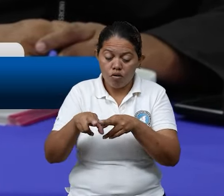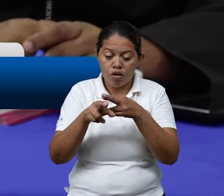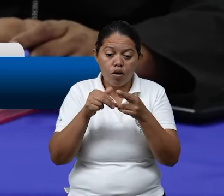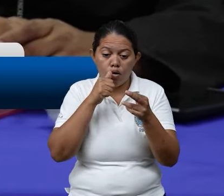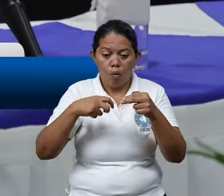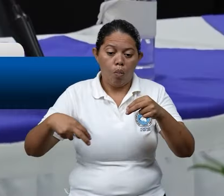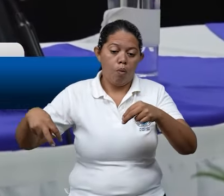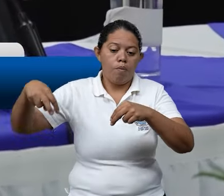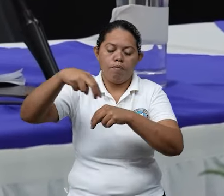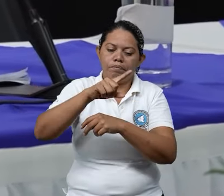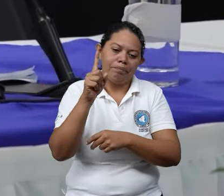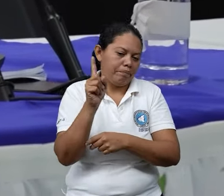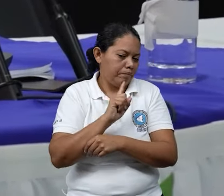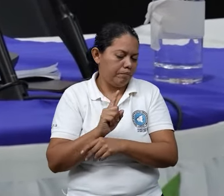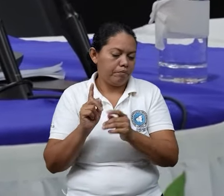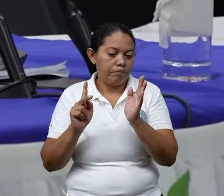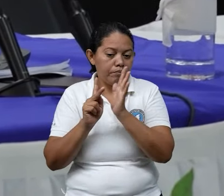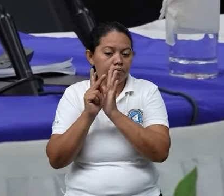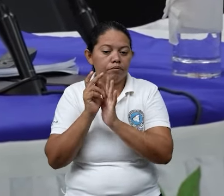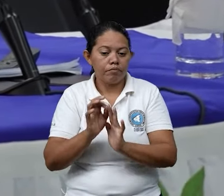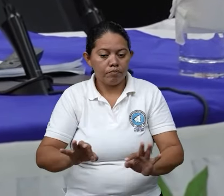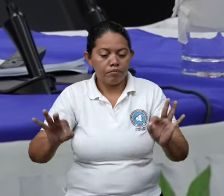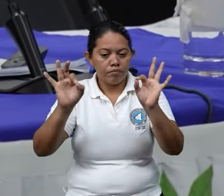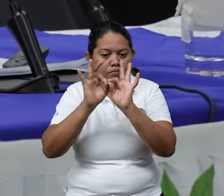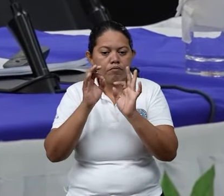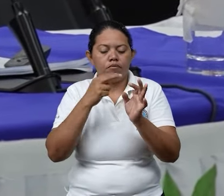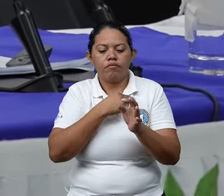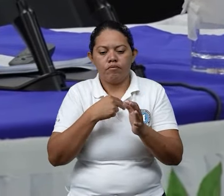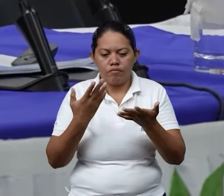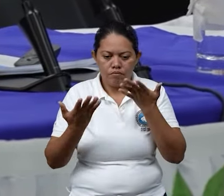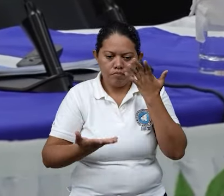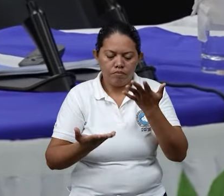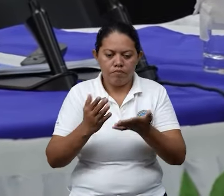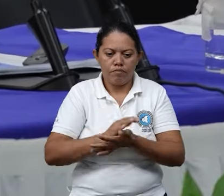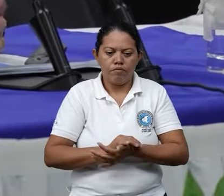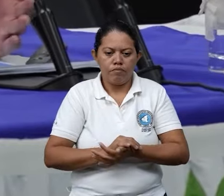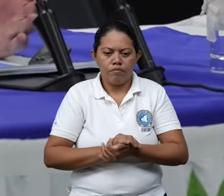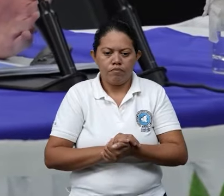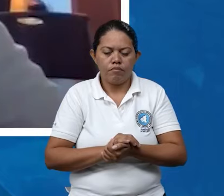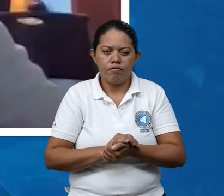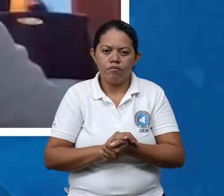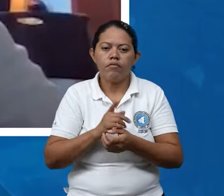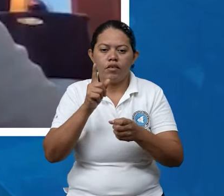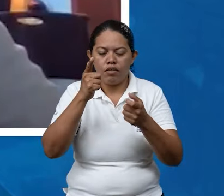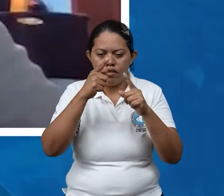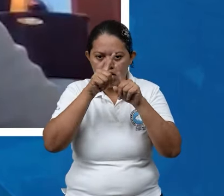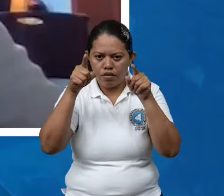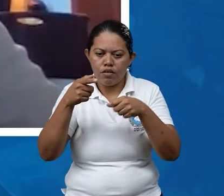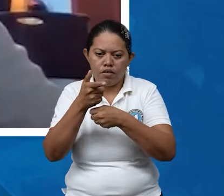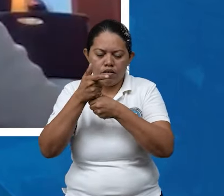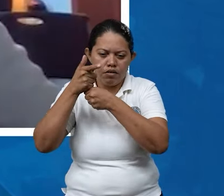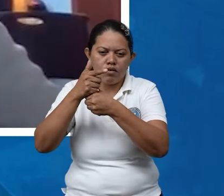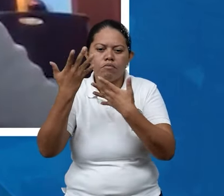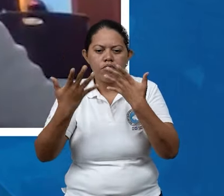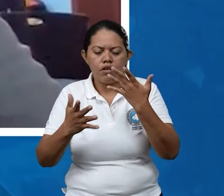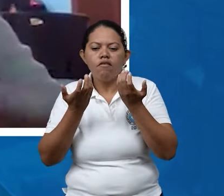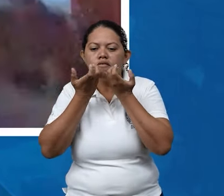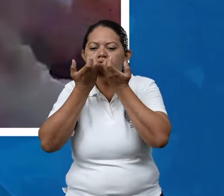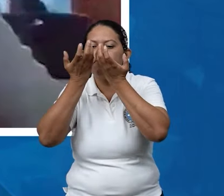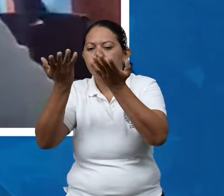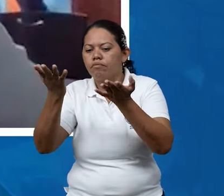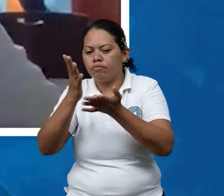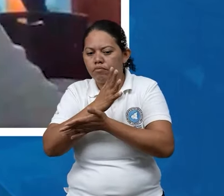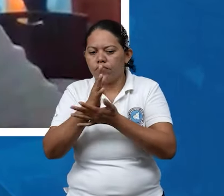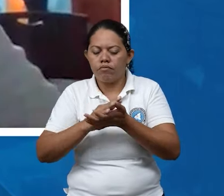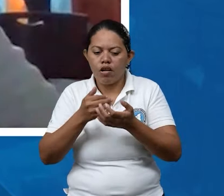caños ¿verdad? así como queremos hacer unas grabaciones con la brigada para donde sea